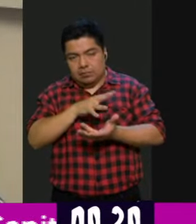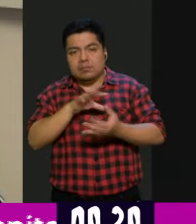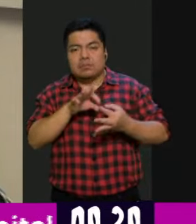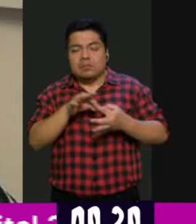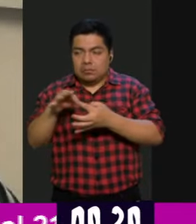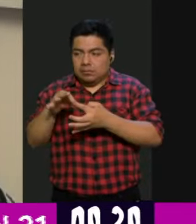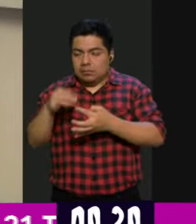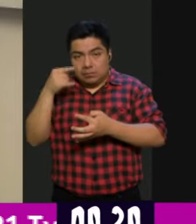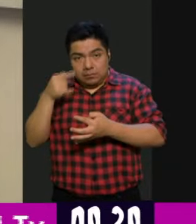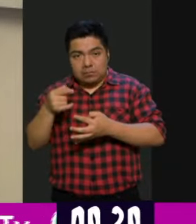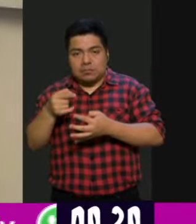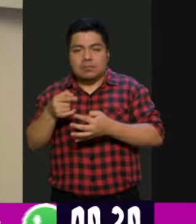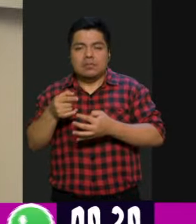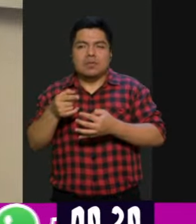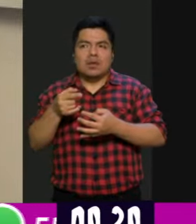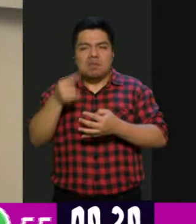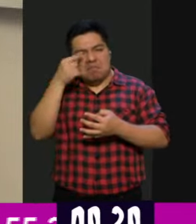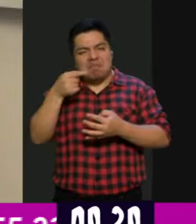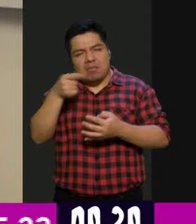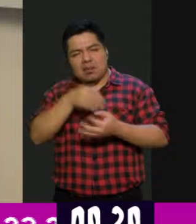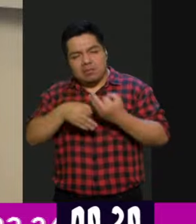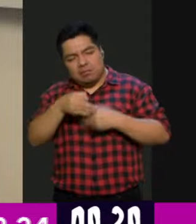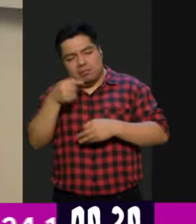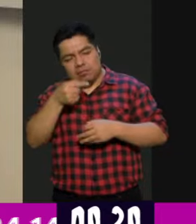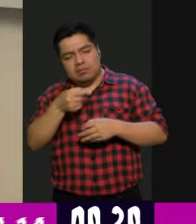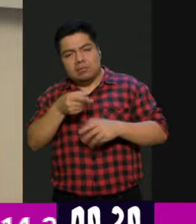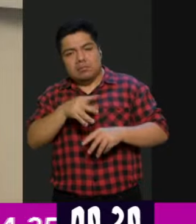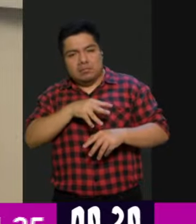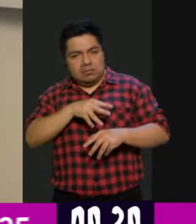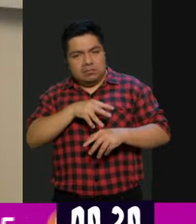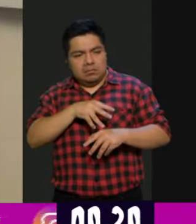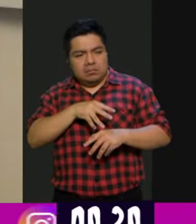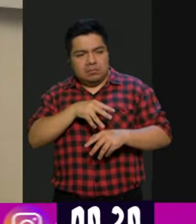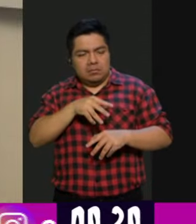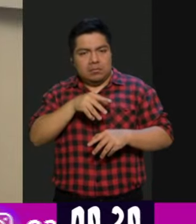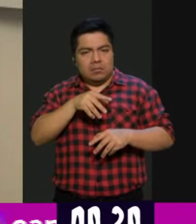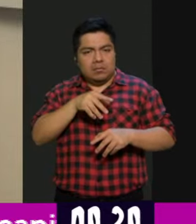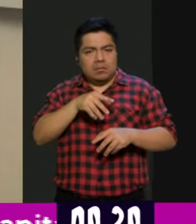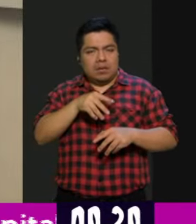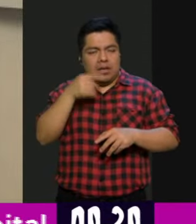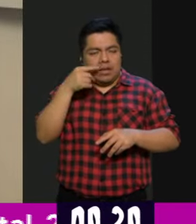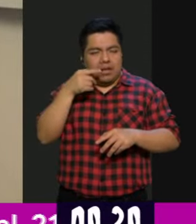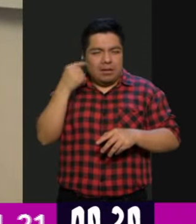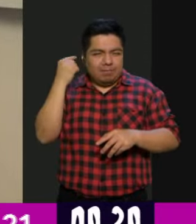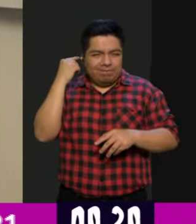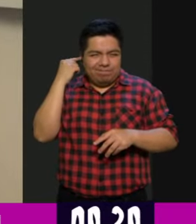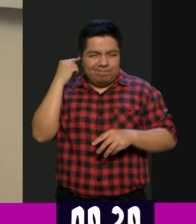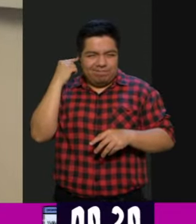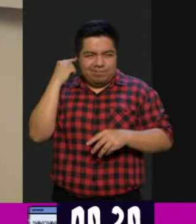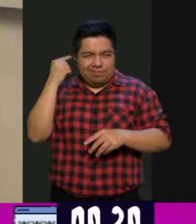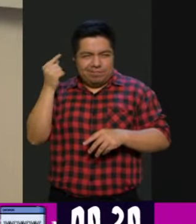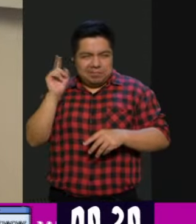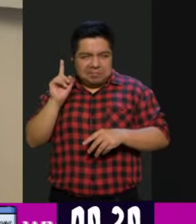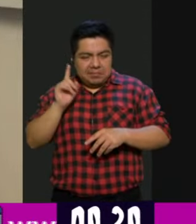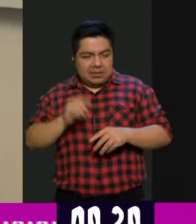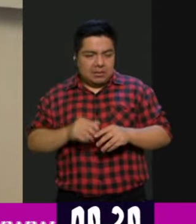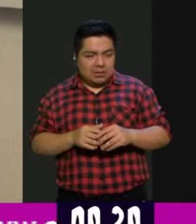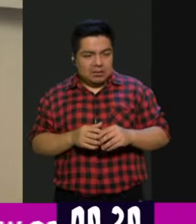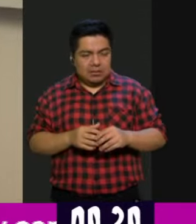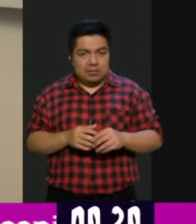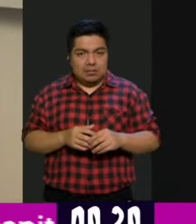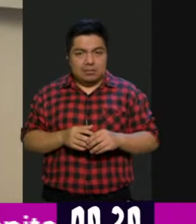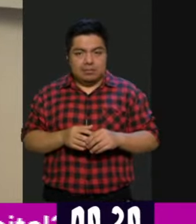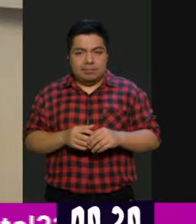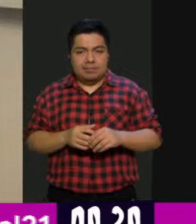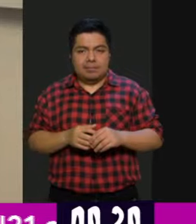industria para que vayan desarrollando algo que pueda ser como muy rápido, como se hizo la vacuna de COVID. Entonces,